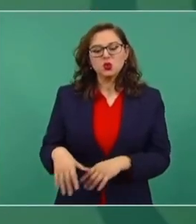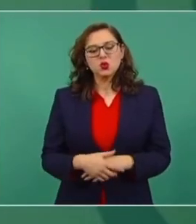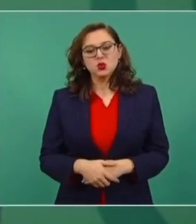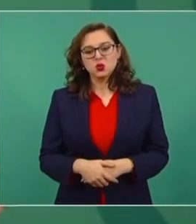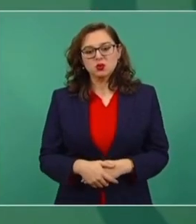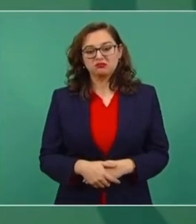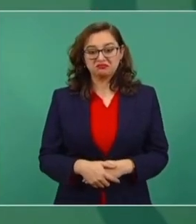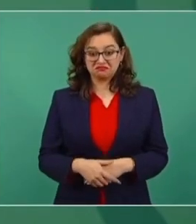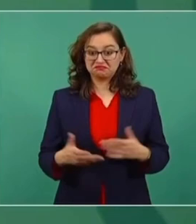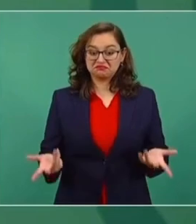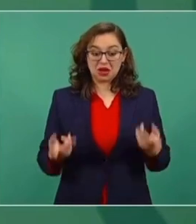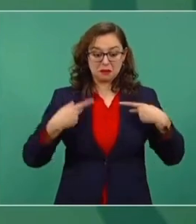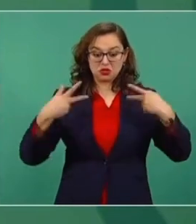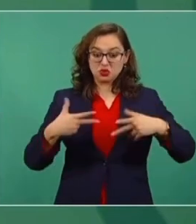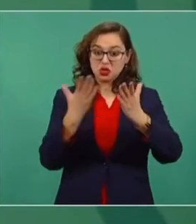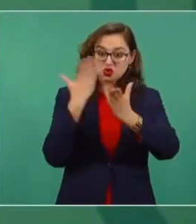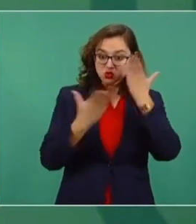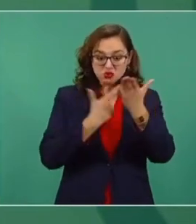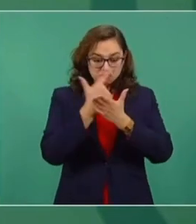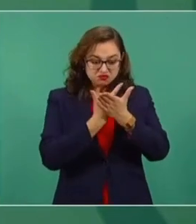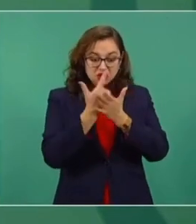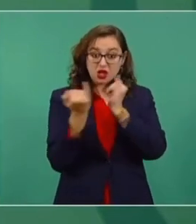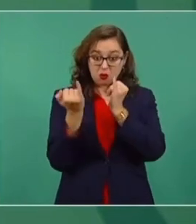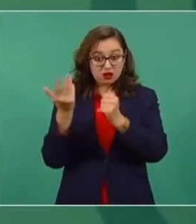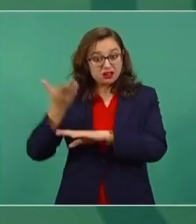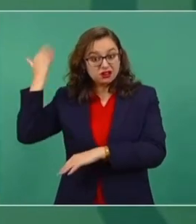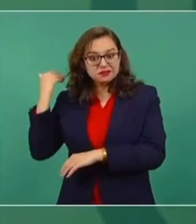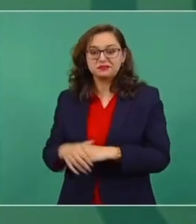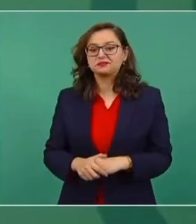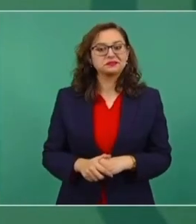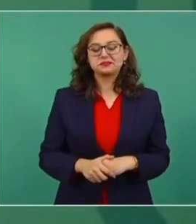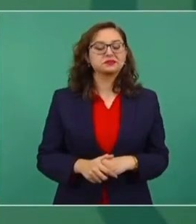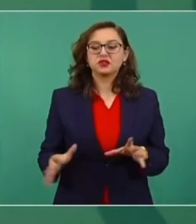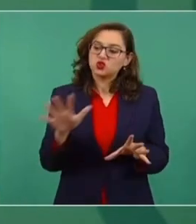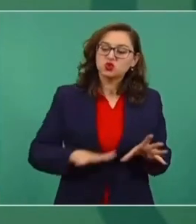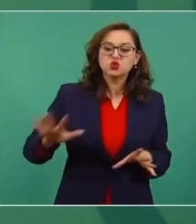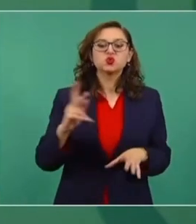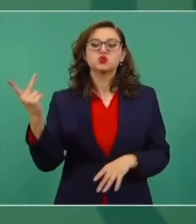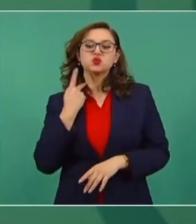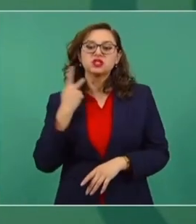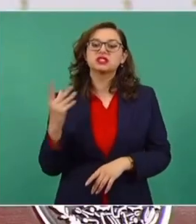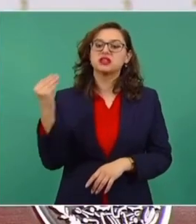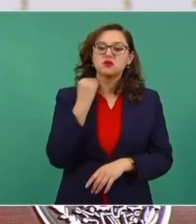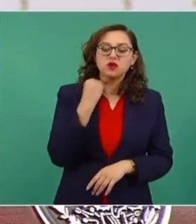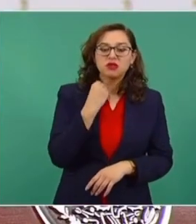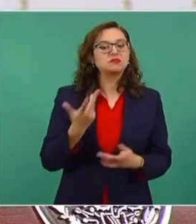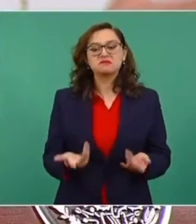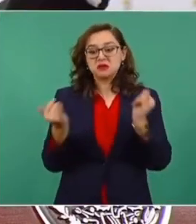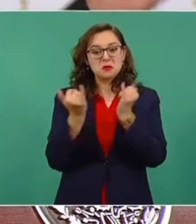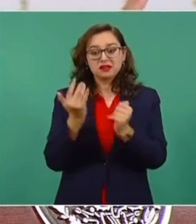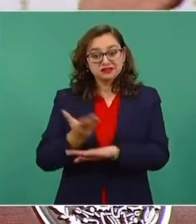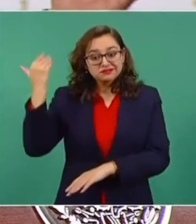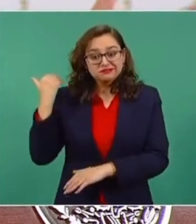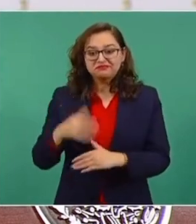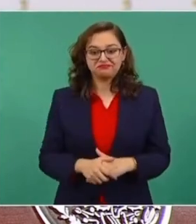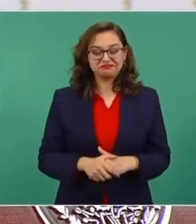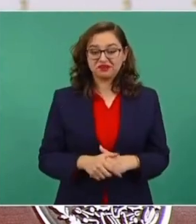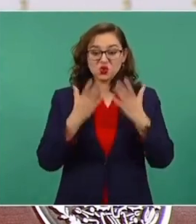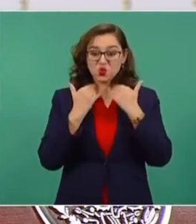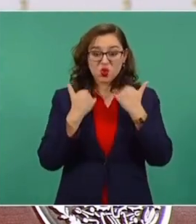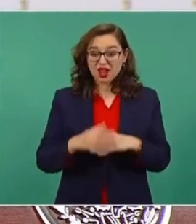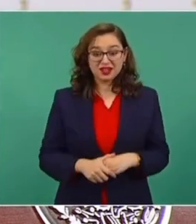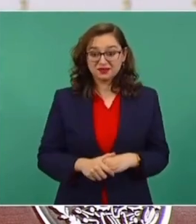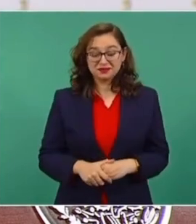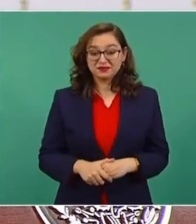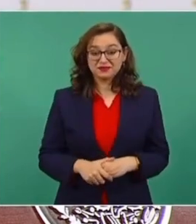Ya no hay los economistas de antes, los sociólogos, los politólogos, los abogados, ya no hay derecho